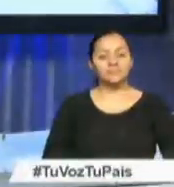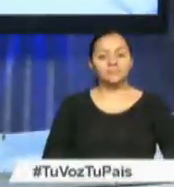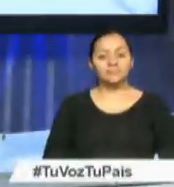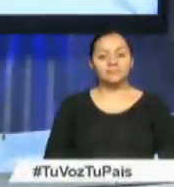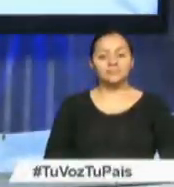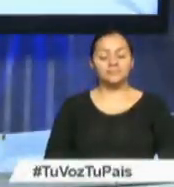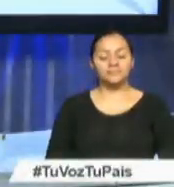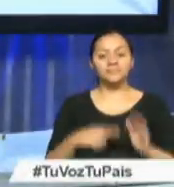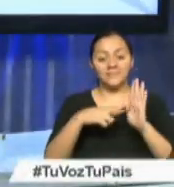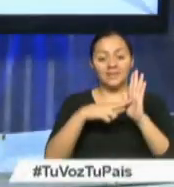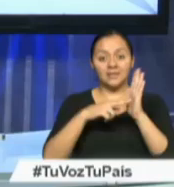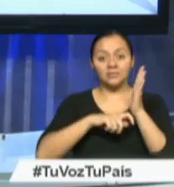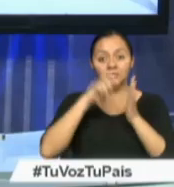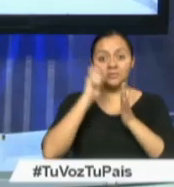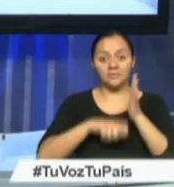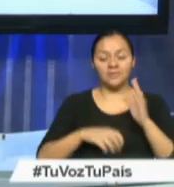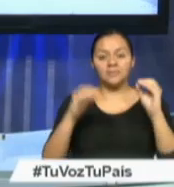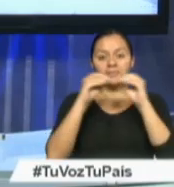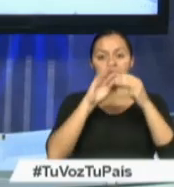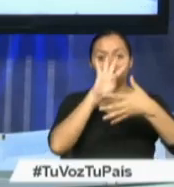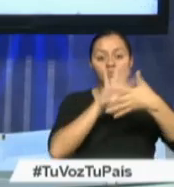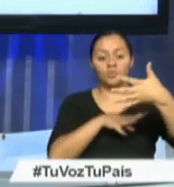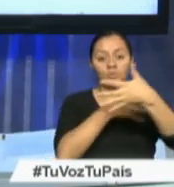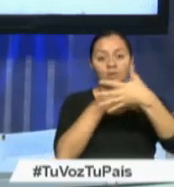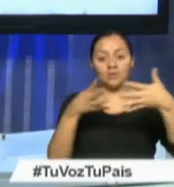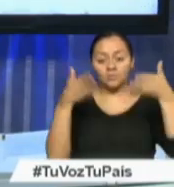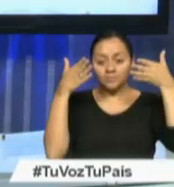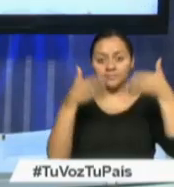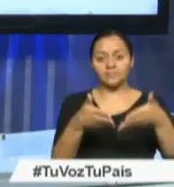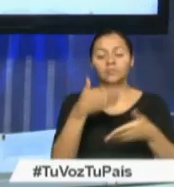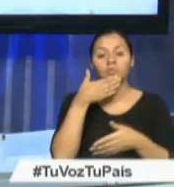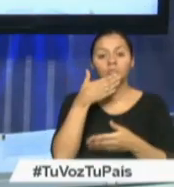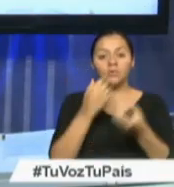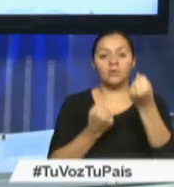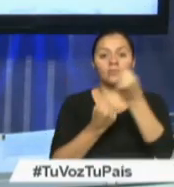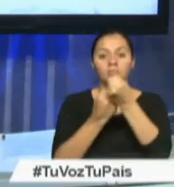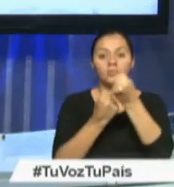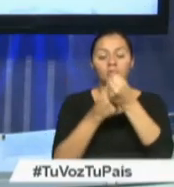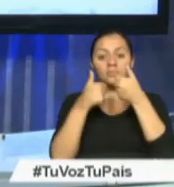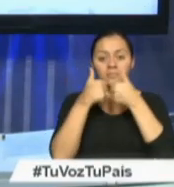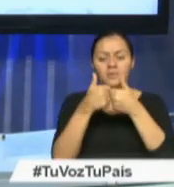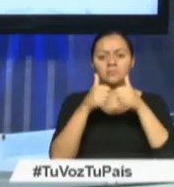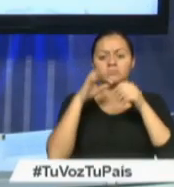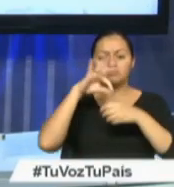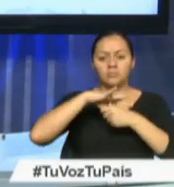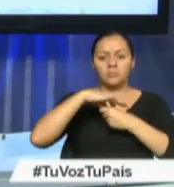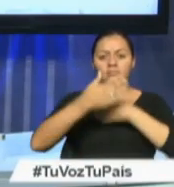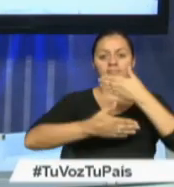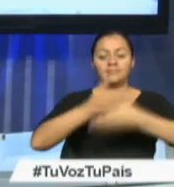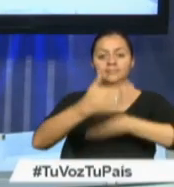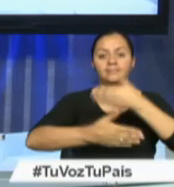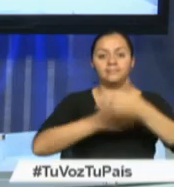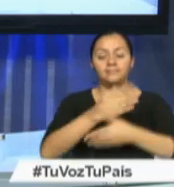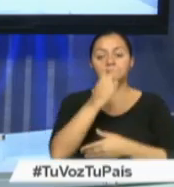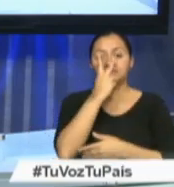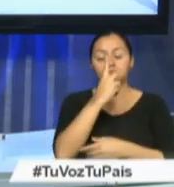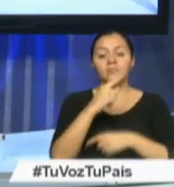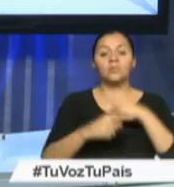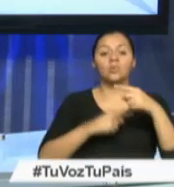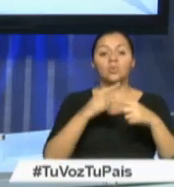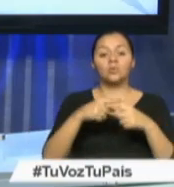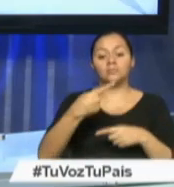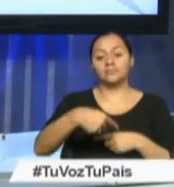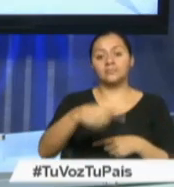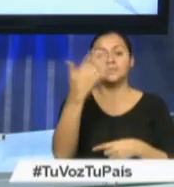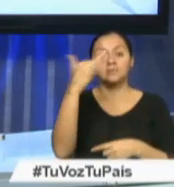El registro civil amplía sus horarios de atención con el propósito de aportar en el éxito del proceso electoral previsto para